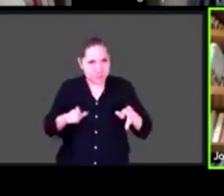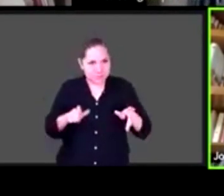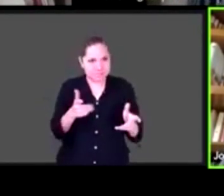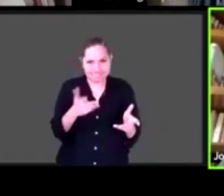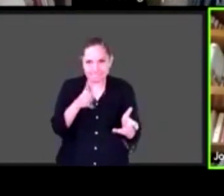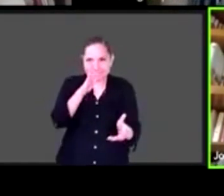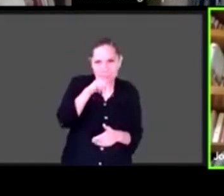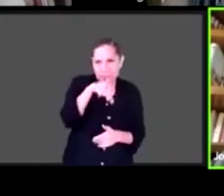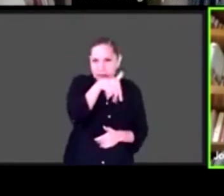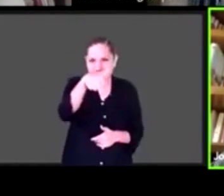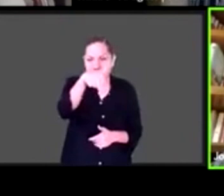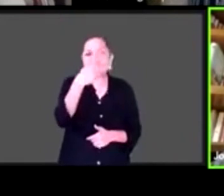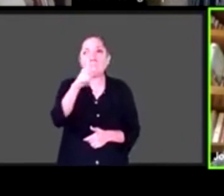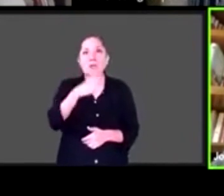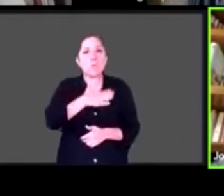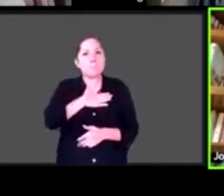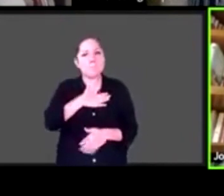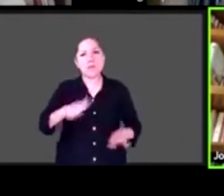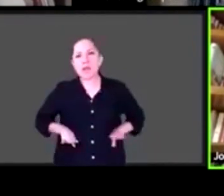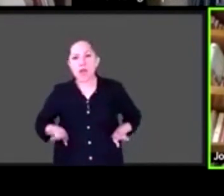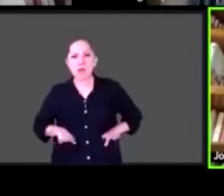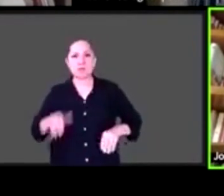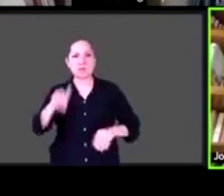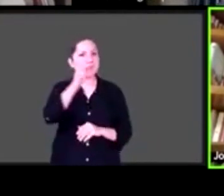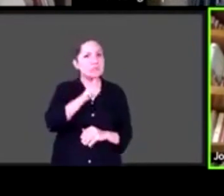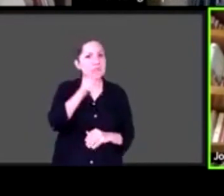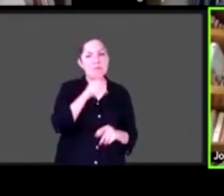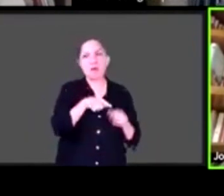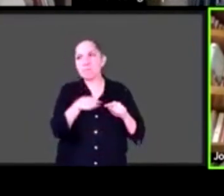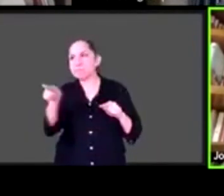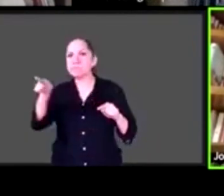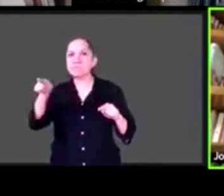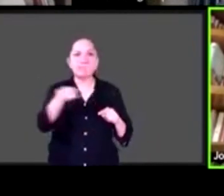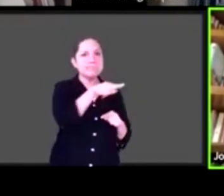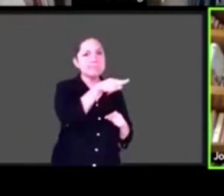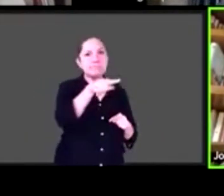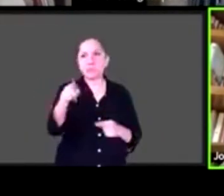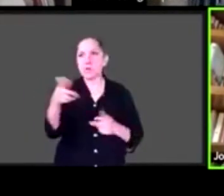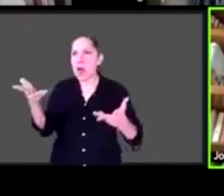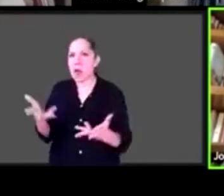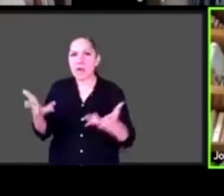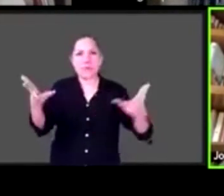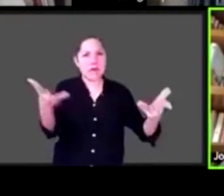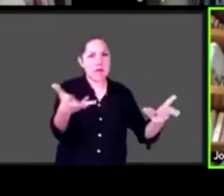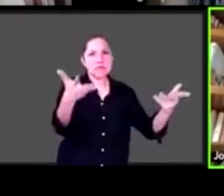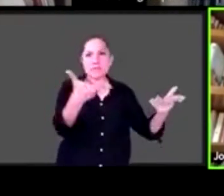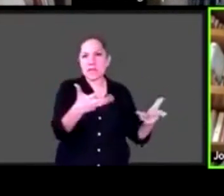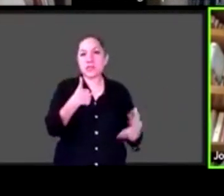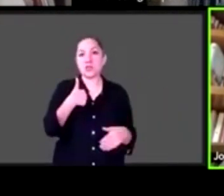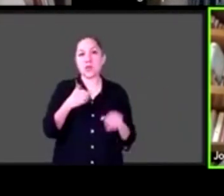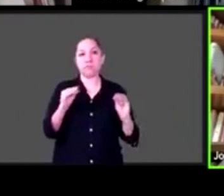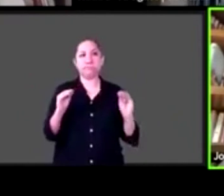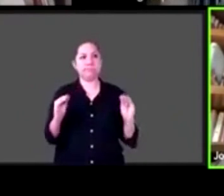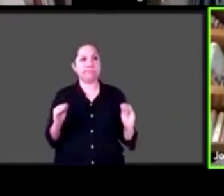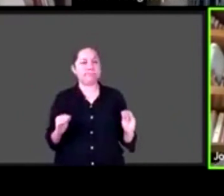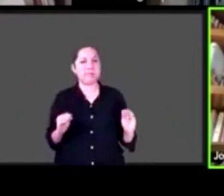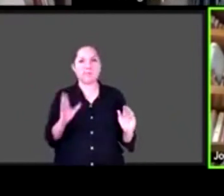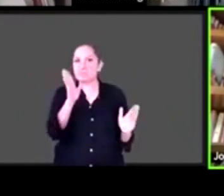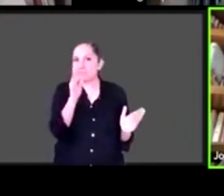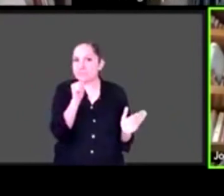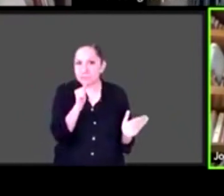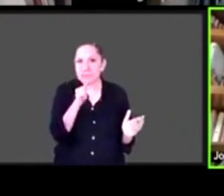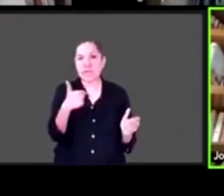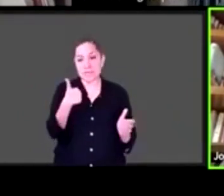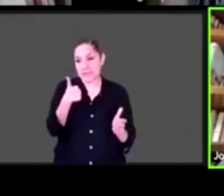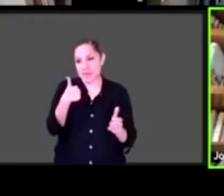persona bastante inquieta. Gran parte de mi trabajo, ahora sí que antes de la contingencia, es ir, viajar,